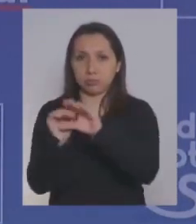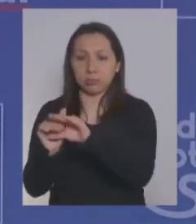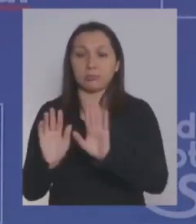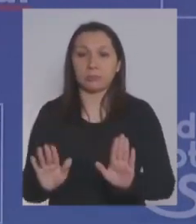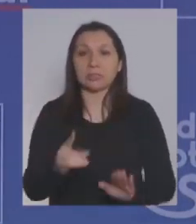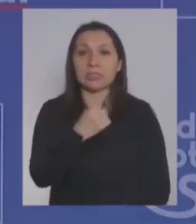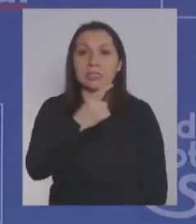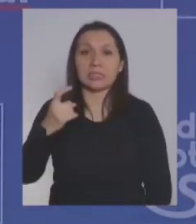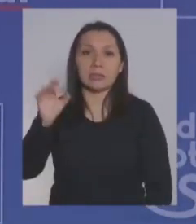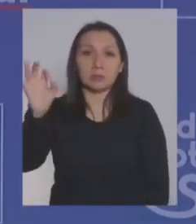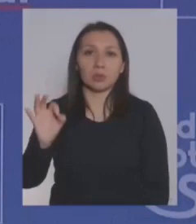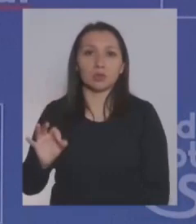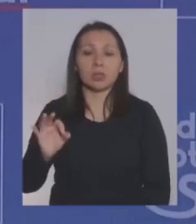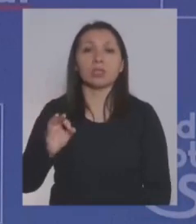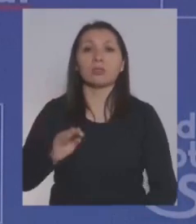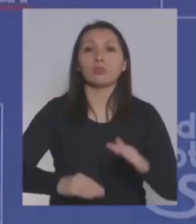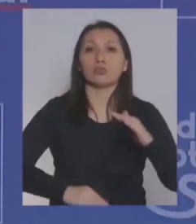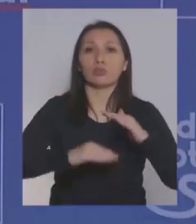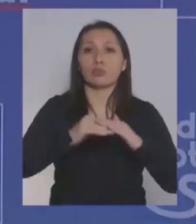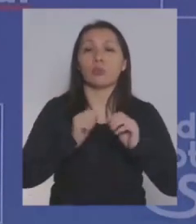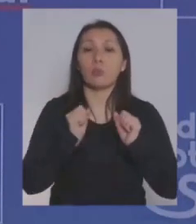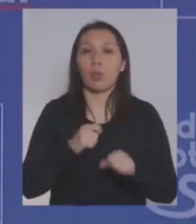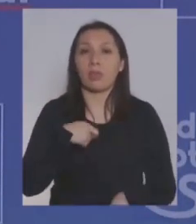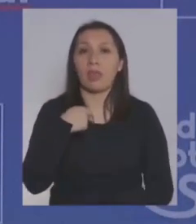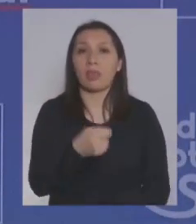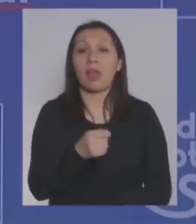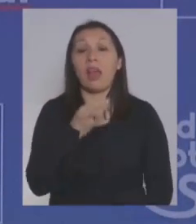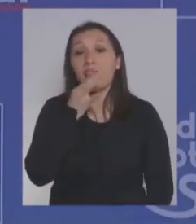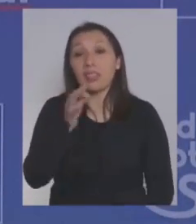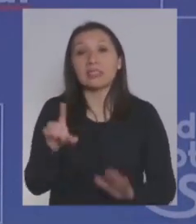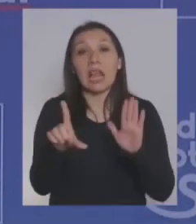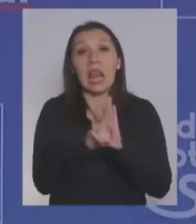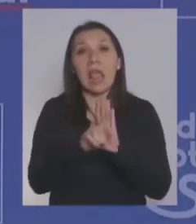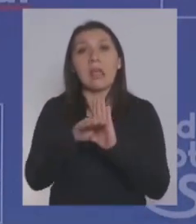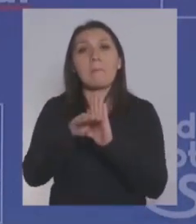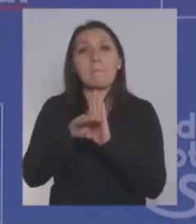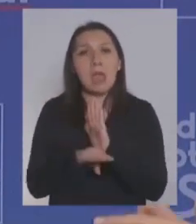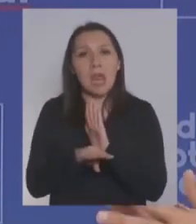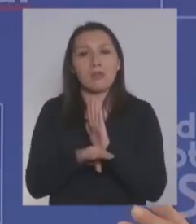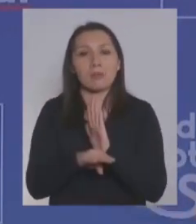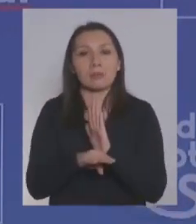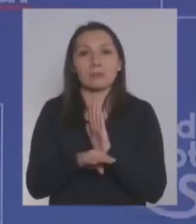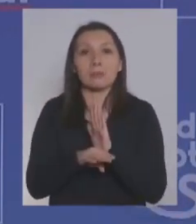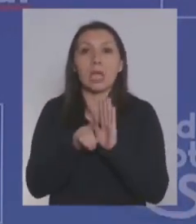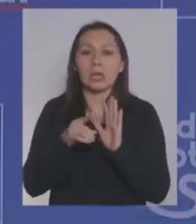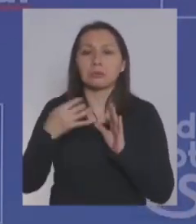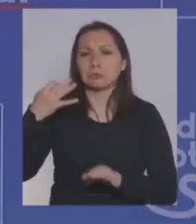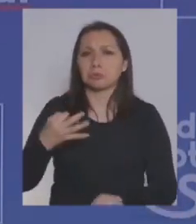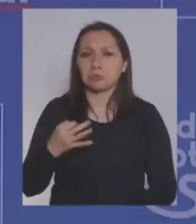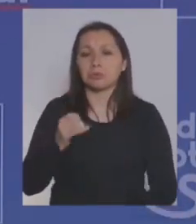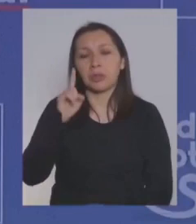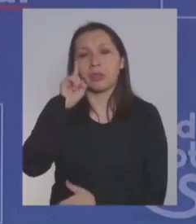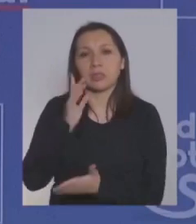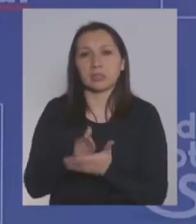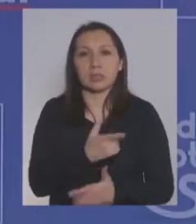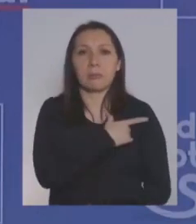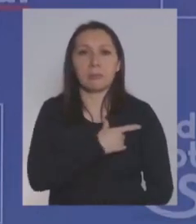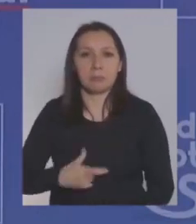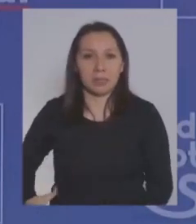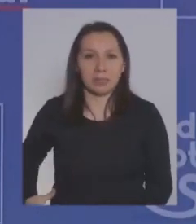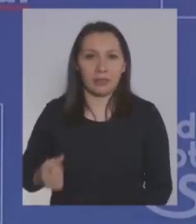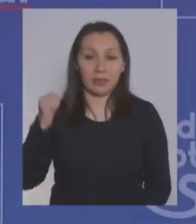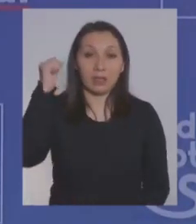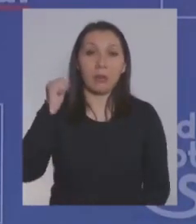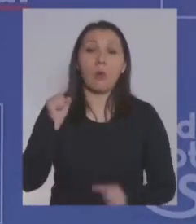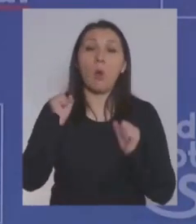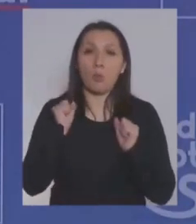100% del monto que se podía entregar a pesar de que la ley permitía un monto más bajo. Y esa fue una convicción y una decisión del presidente Piñera